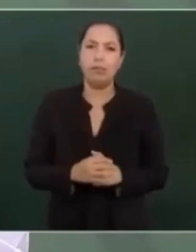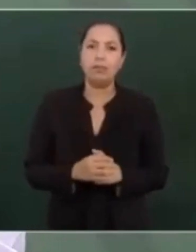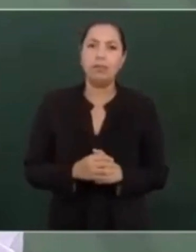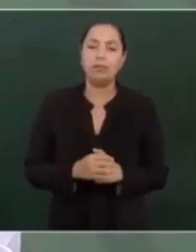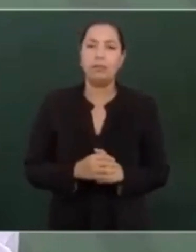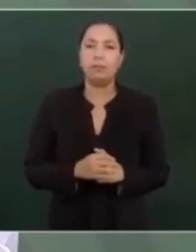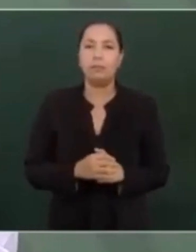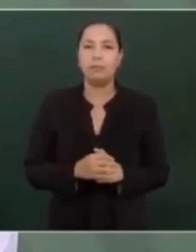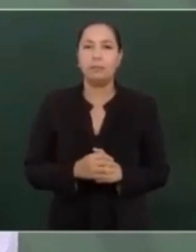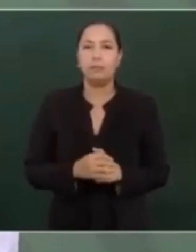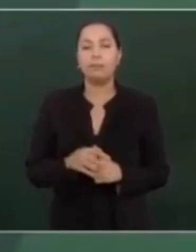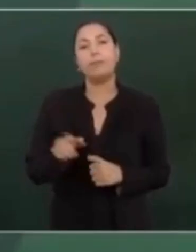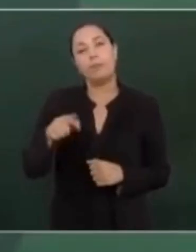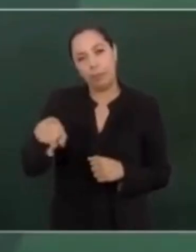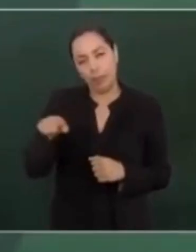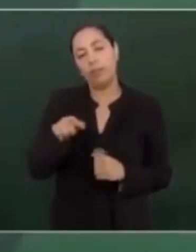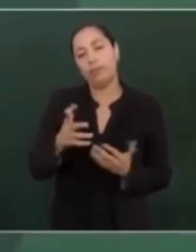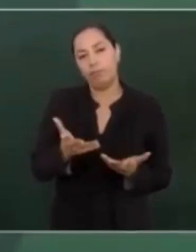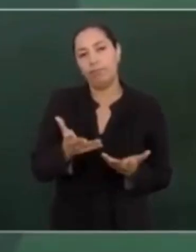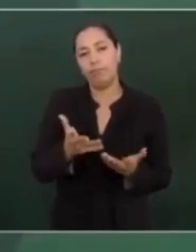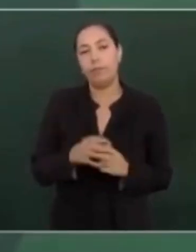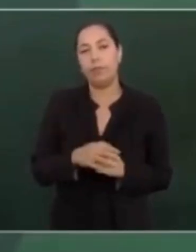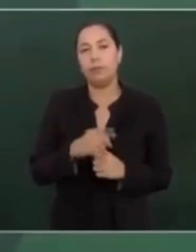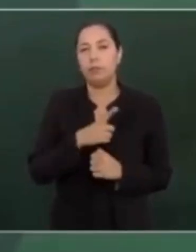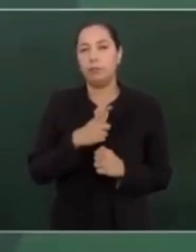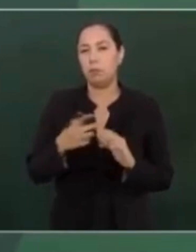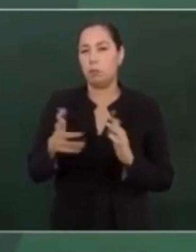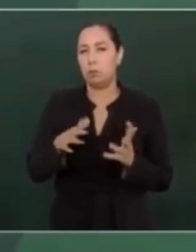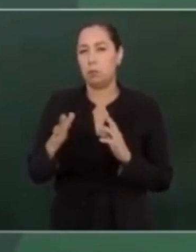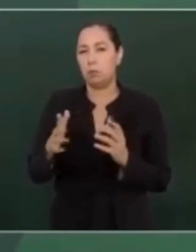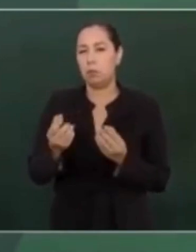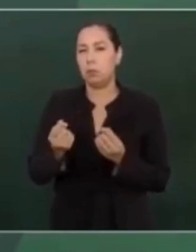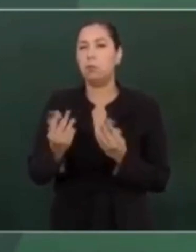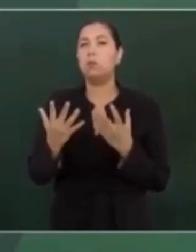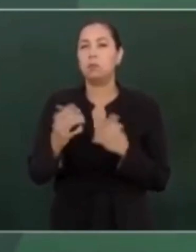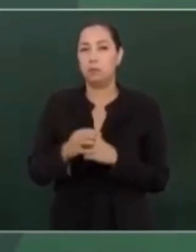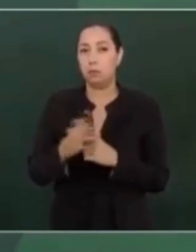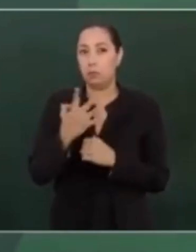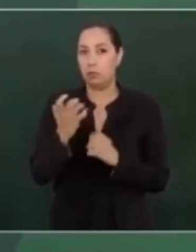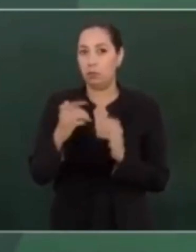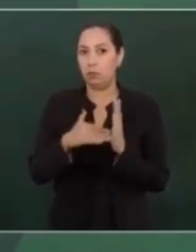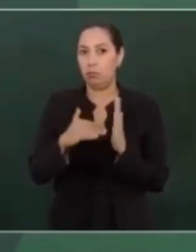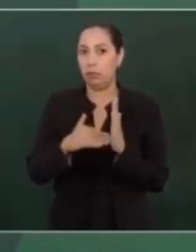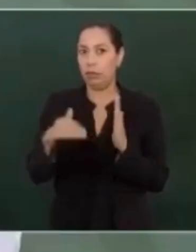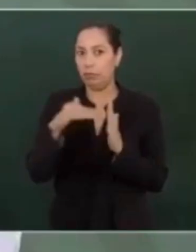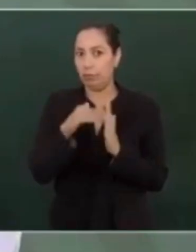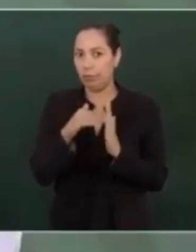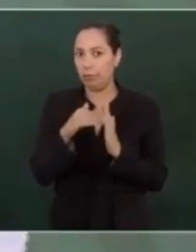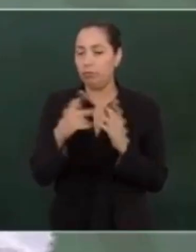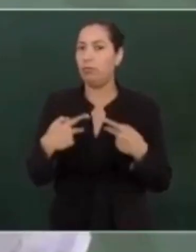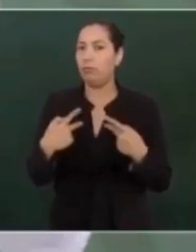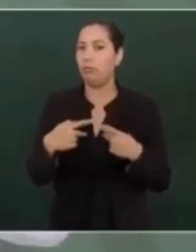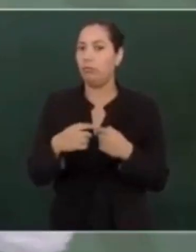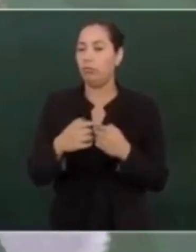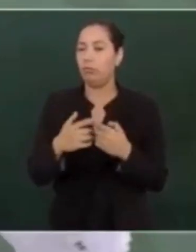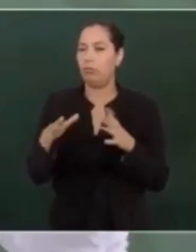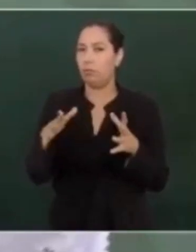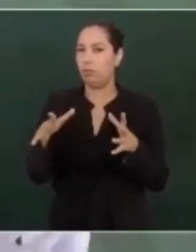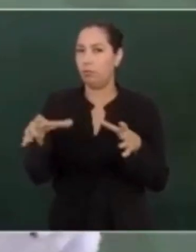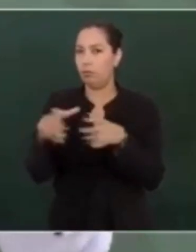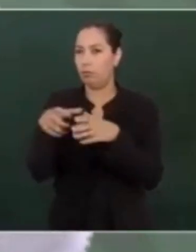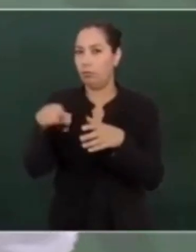deben de ser cerca de cuatrocientos mil millones, pero